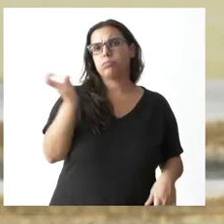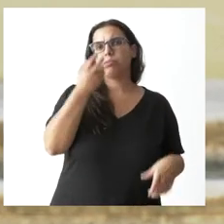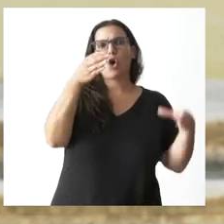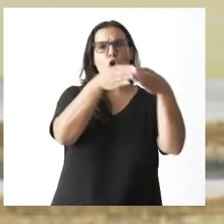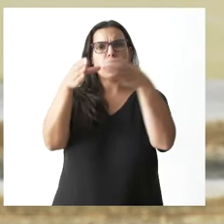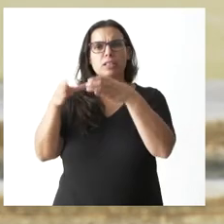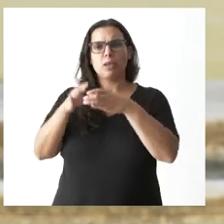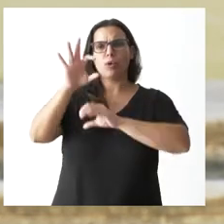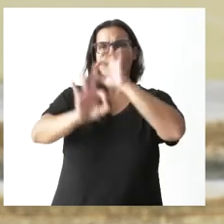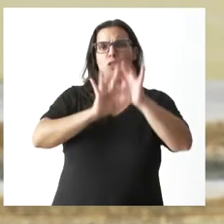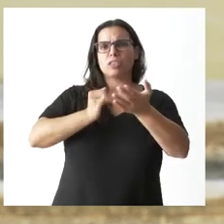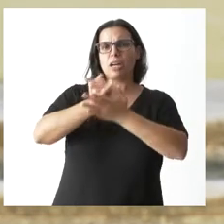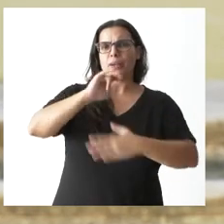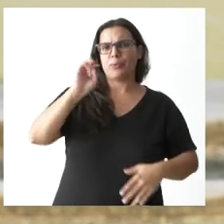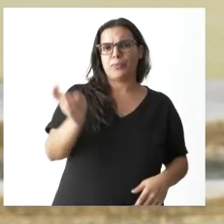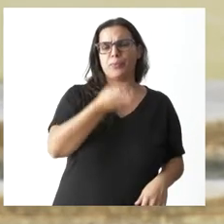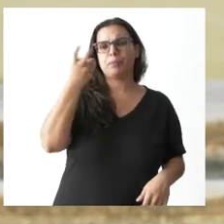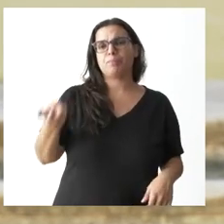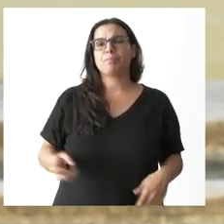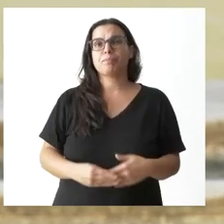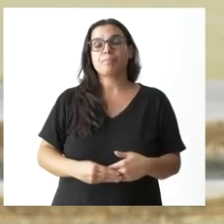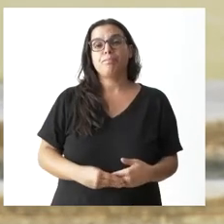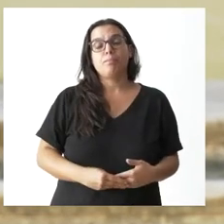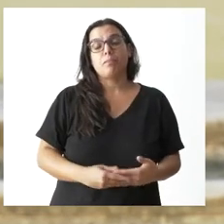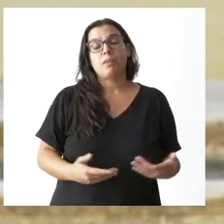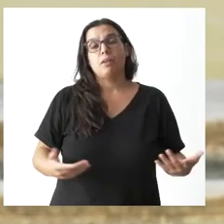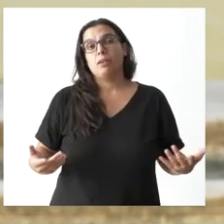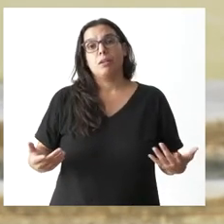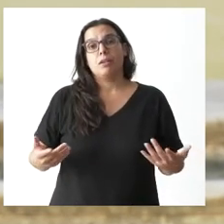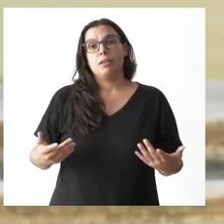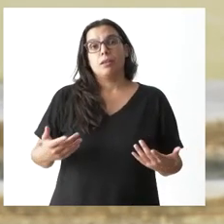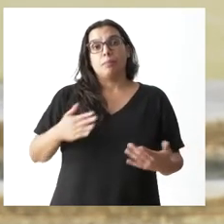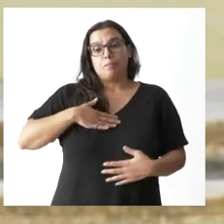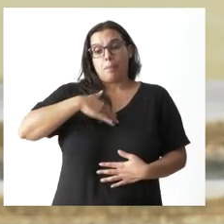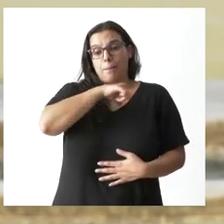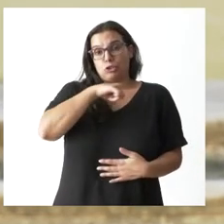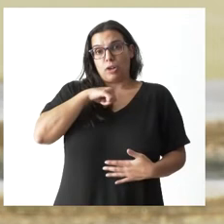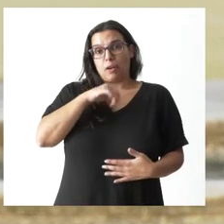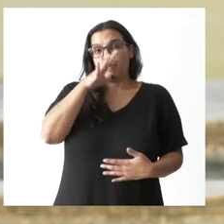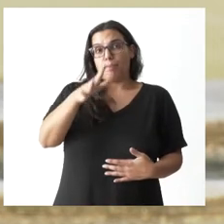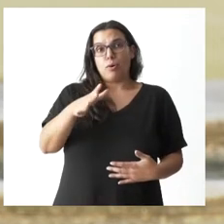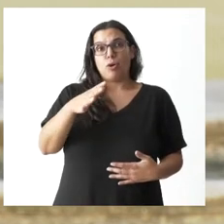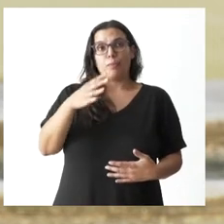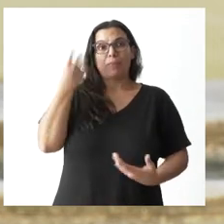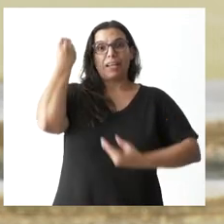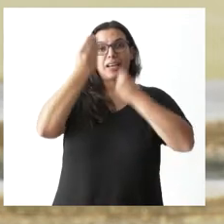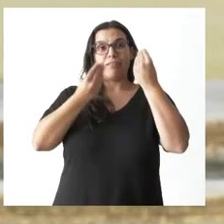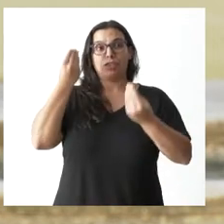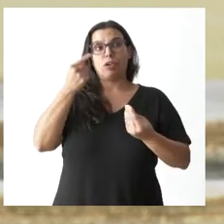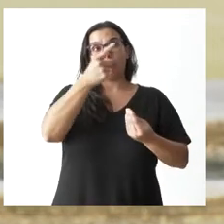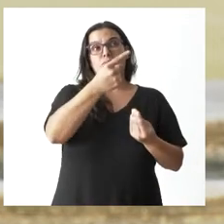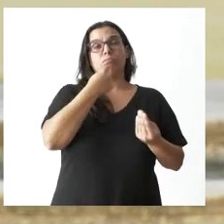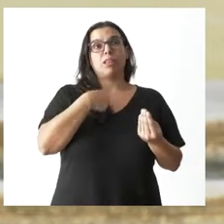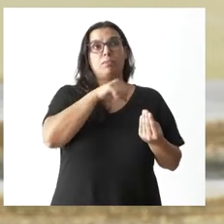organizaciones agrarias etcétera mire desde un punto de vista personal porque la reflexión que me hace es personal